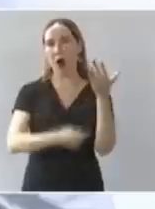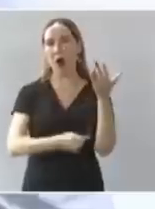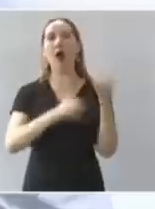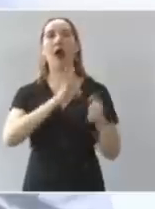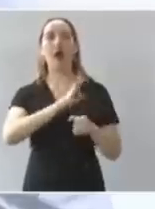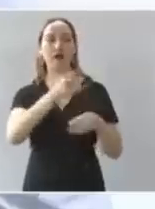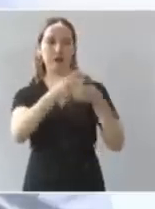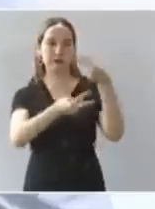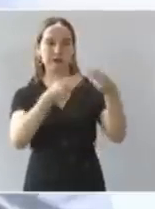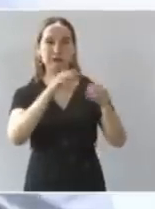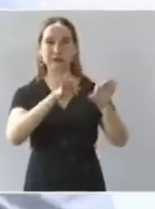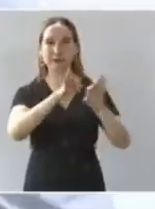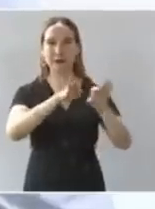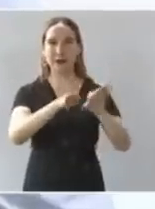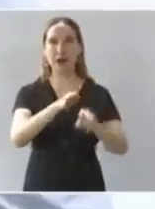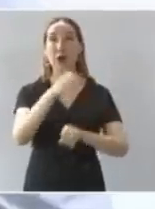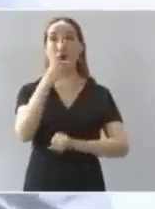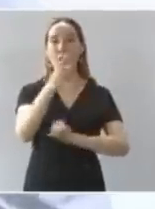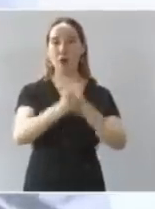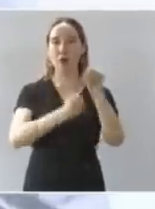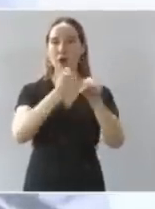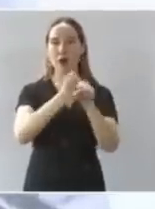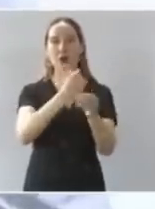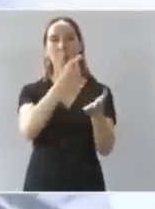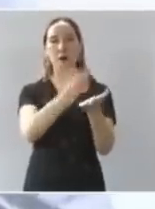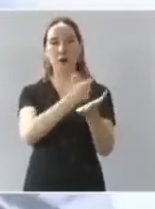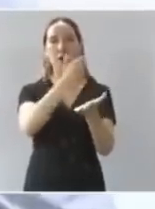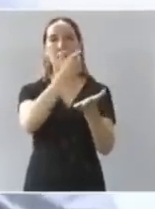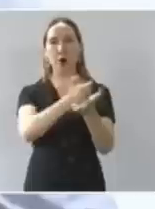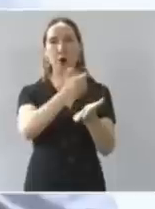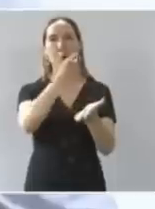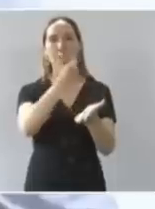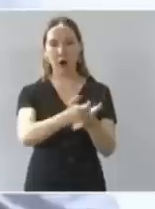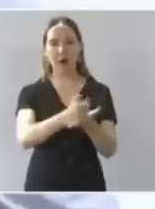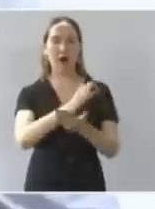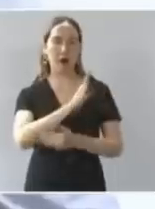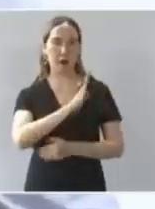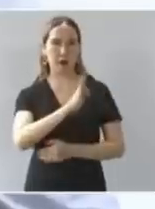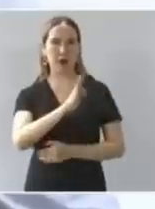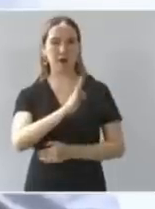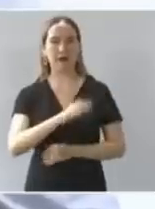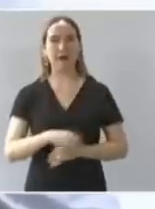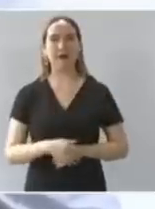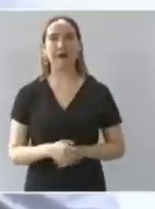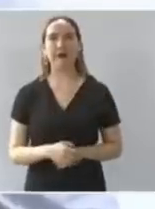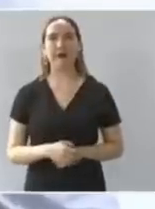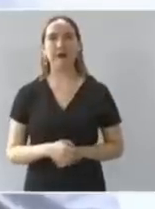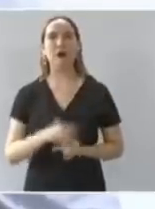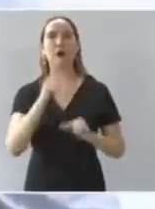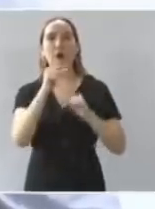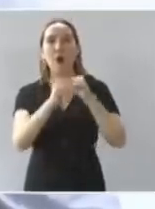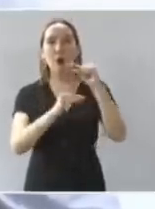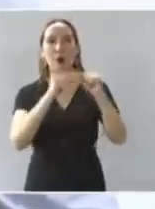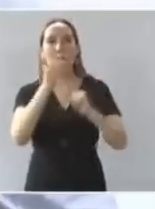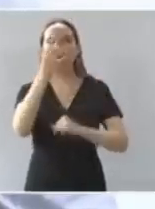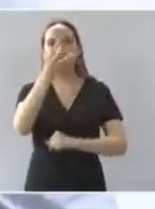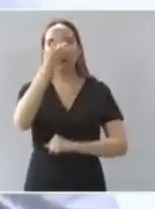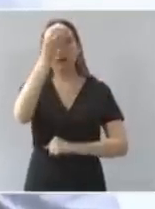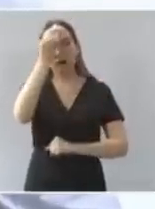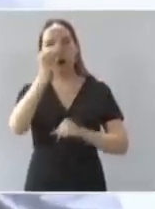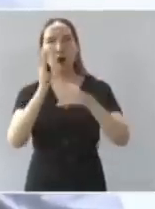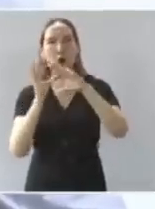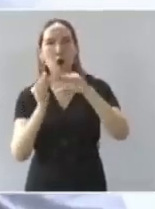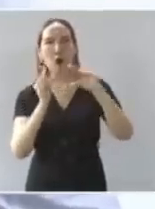un año un salario mínimo para que se vayan capacitando se vayan formando